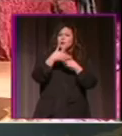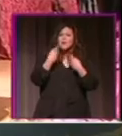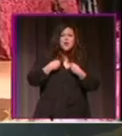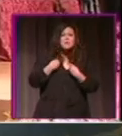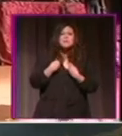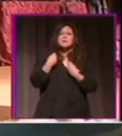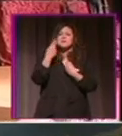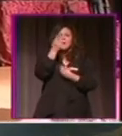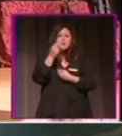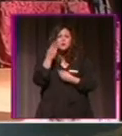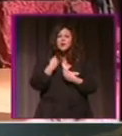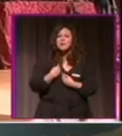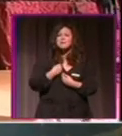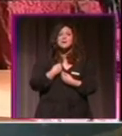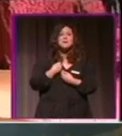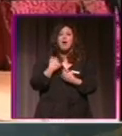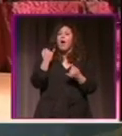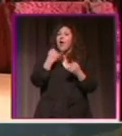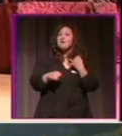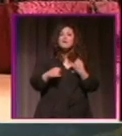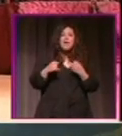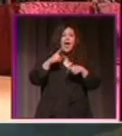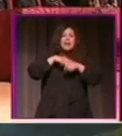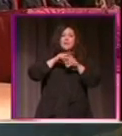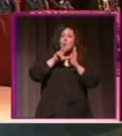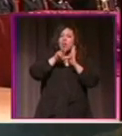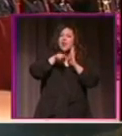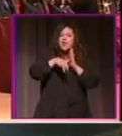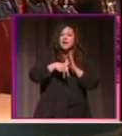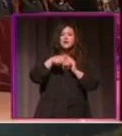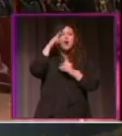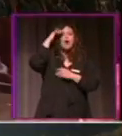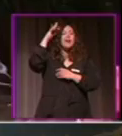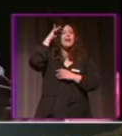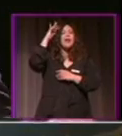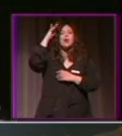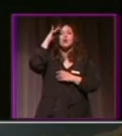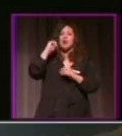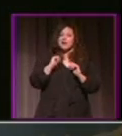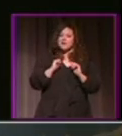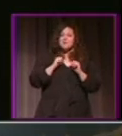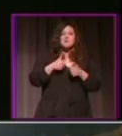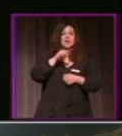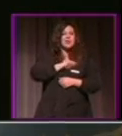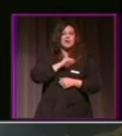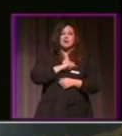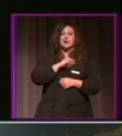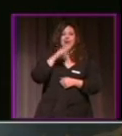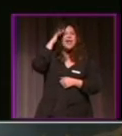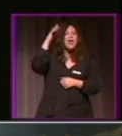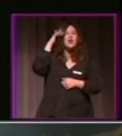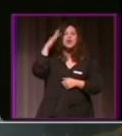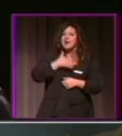pongo sobre la mesa esa pequeña anécdota ese detalle de que en el informativo más visto que tiene el ente autonómico toda la semana el domingo